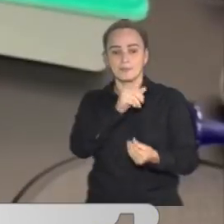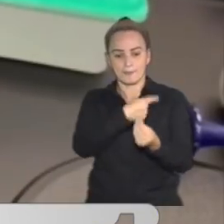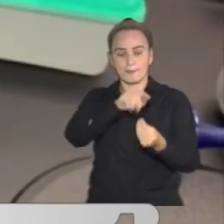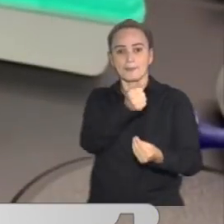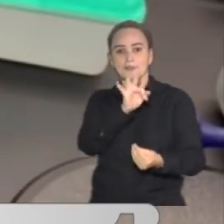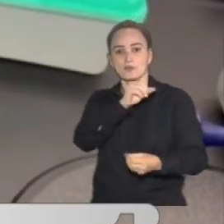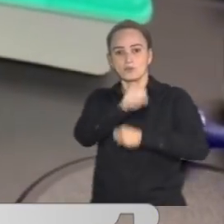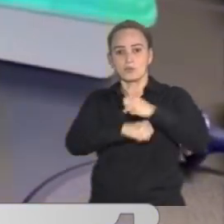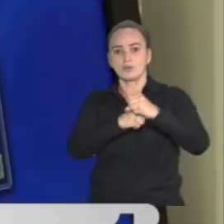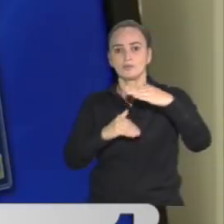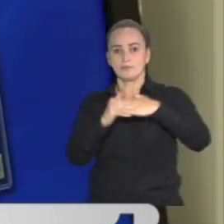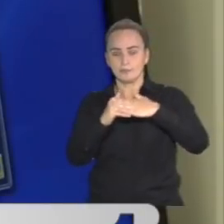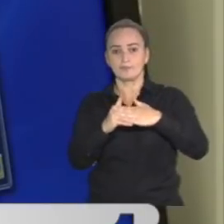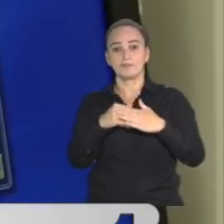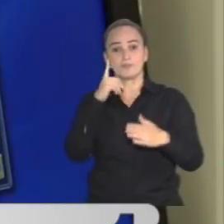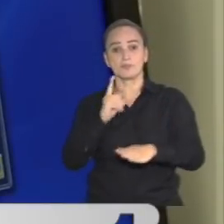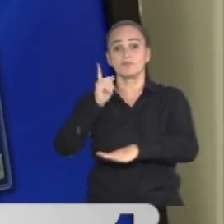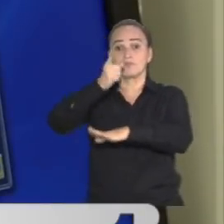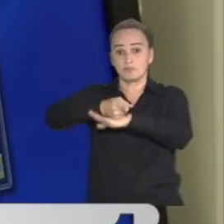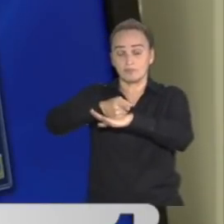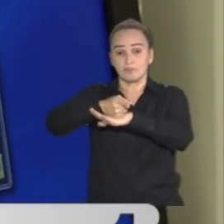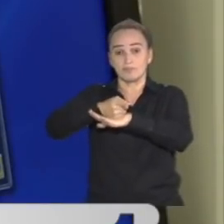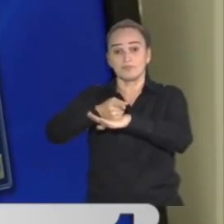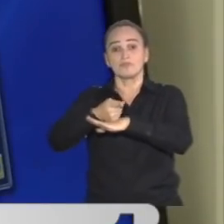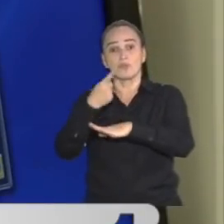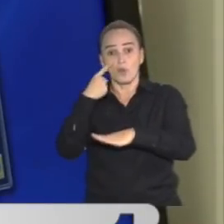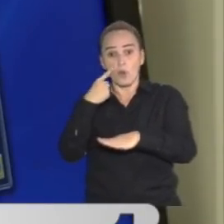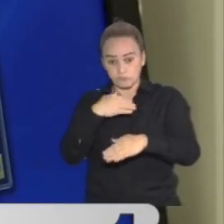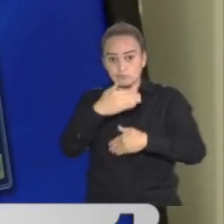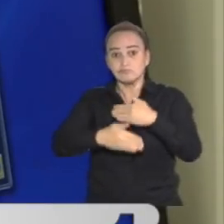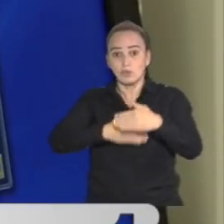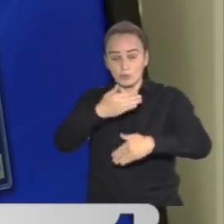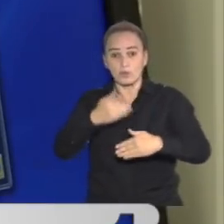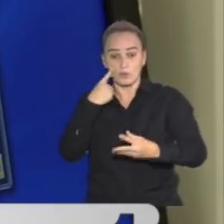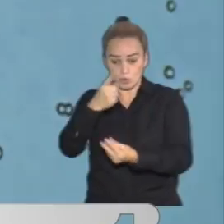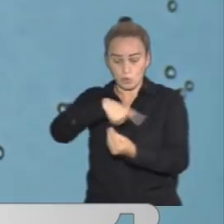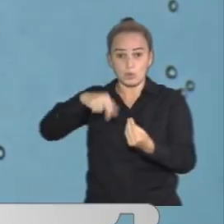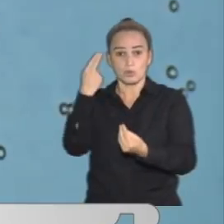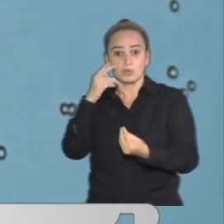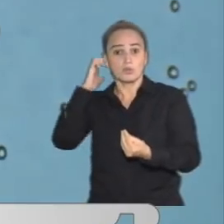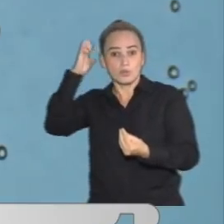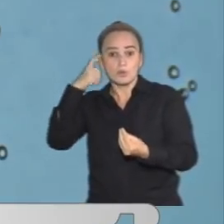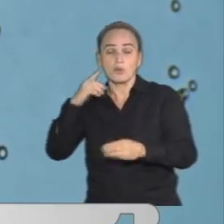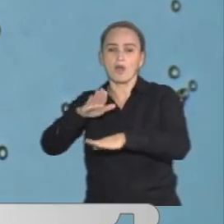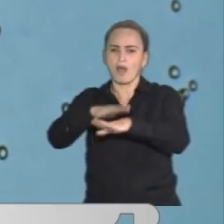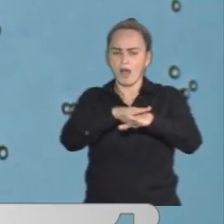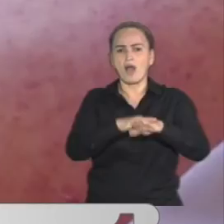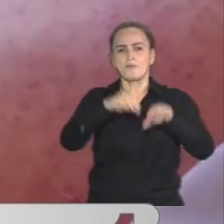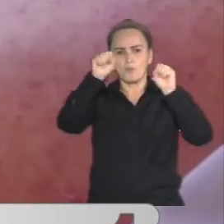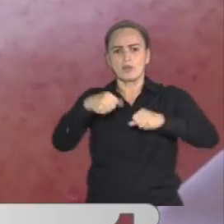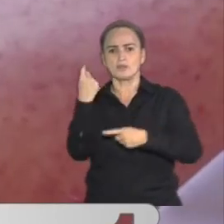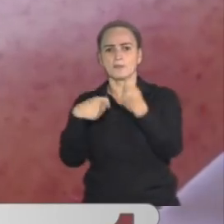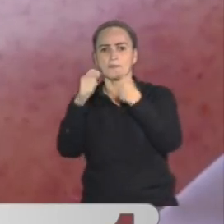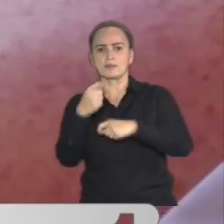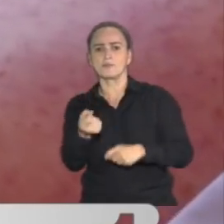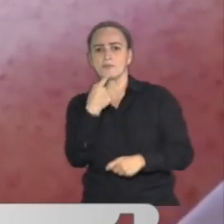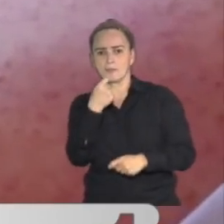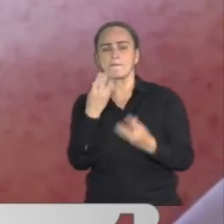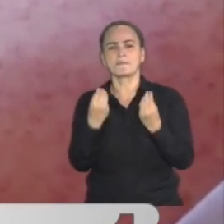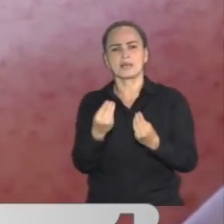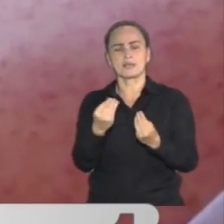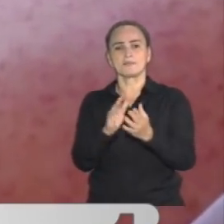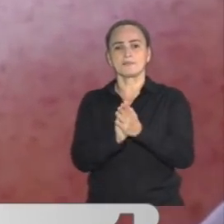18 años. El dictamen de la EMA es el paso previo a que la Comisión Europea otorgue la autorización de comercialización condicional,